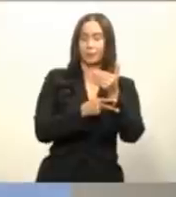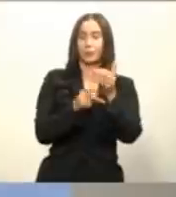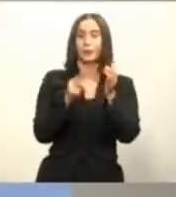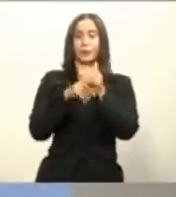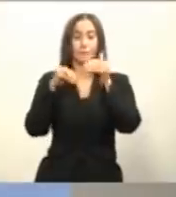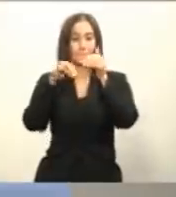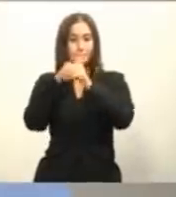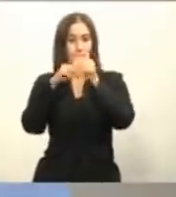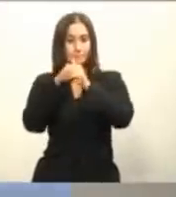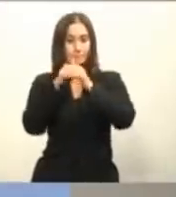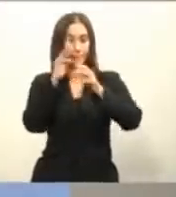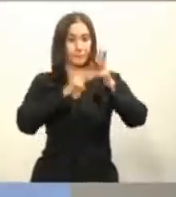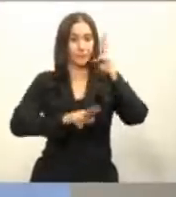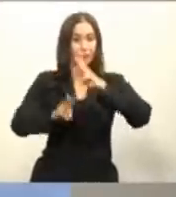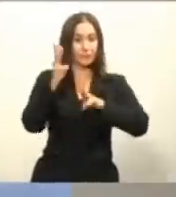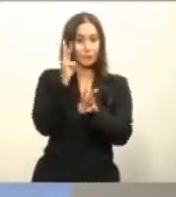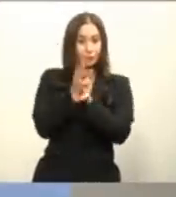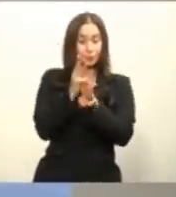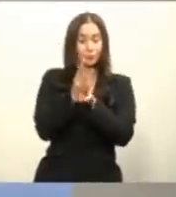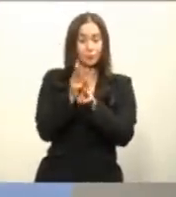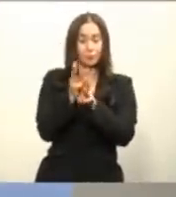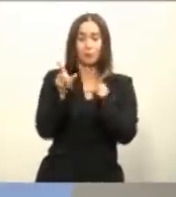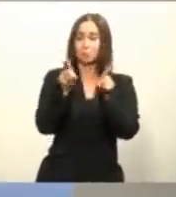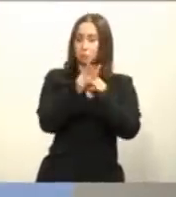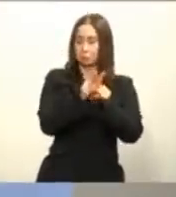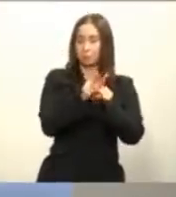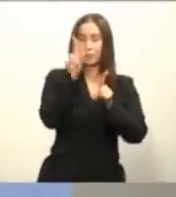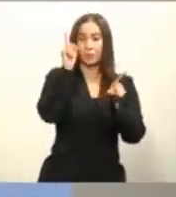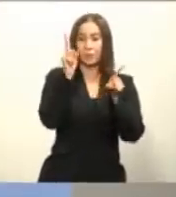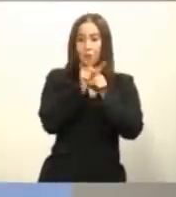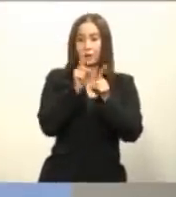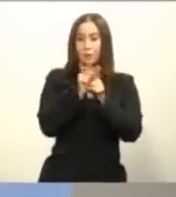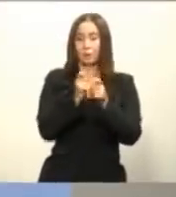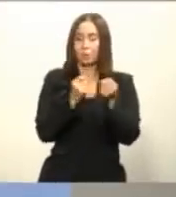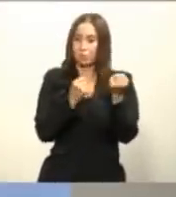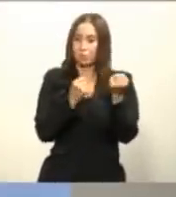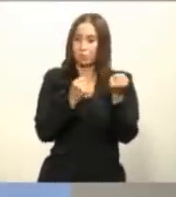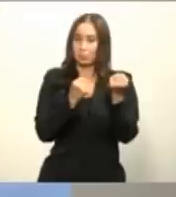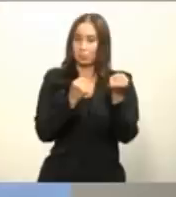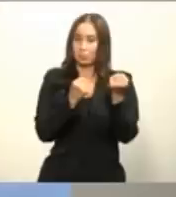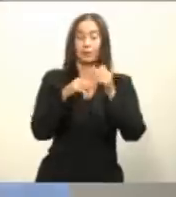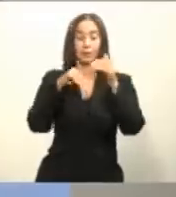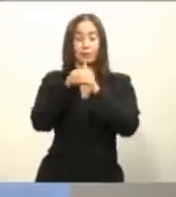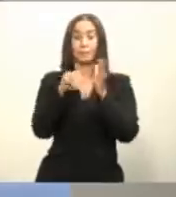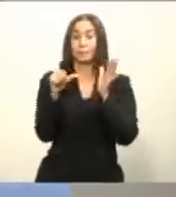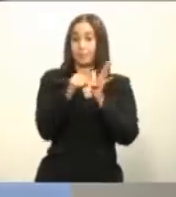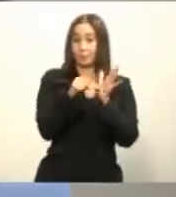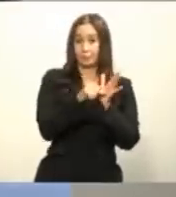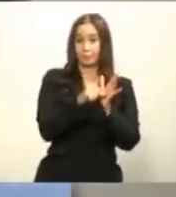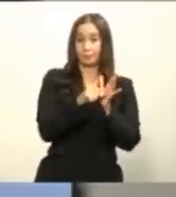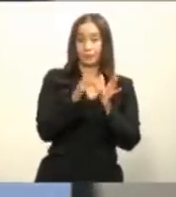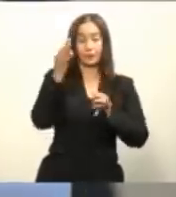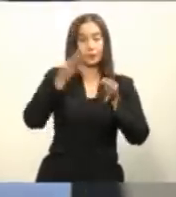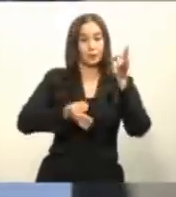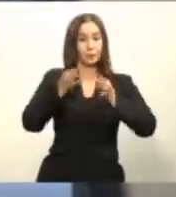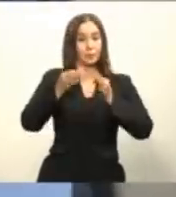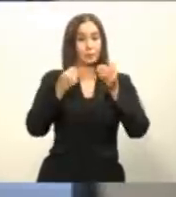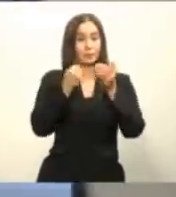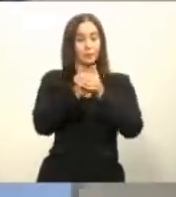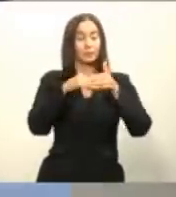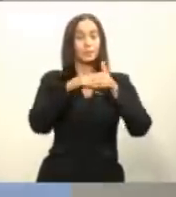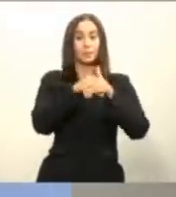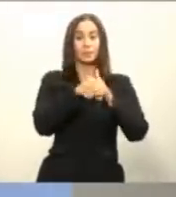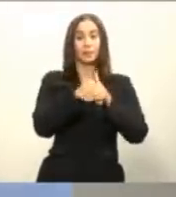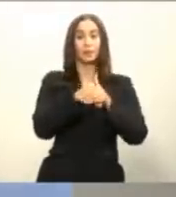el caso del banco mundial que nos acompañó con sus técnicos durante varios meses el banco central la superintendencia de banco la asociación de bancos